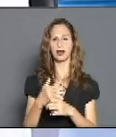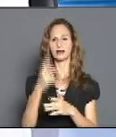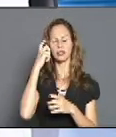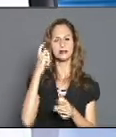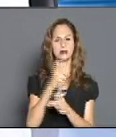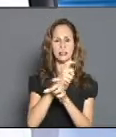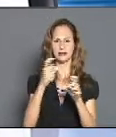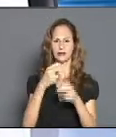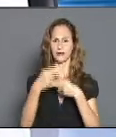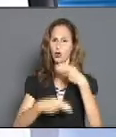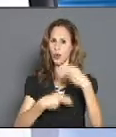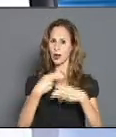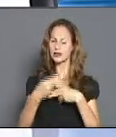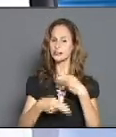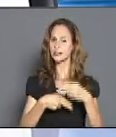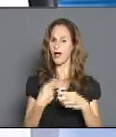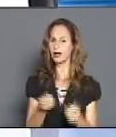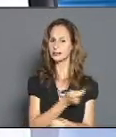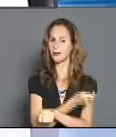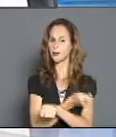realizan por el claustro de profesores.